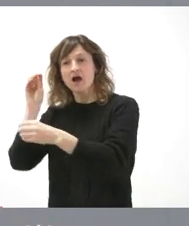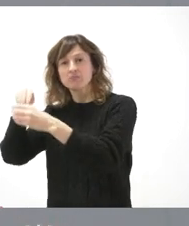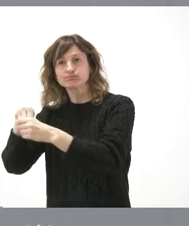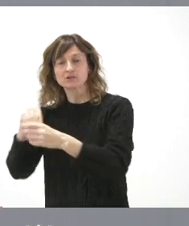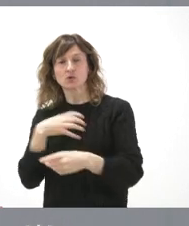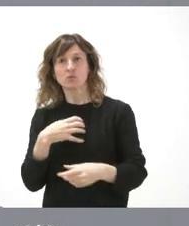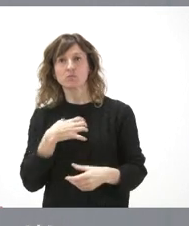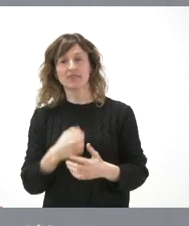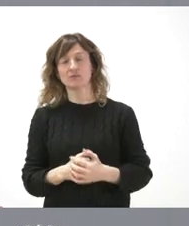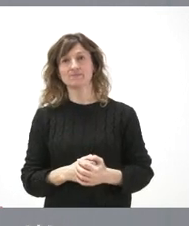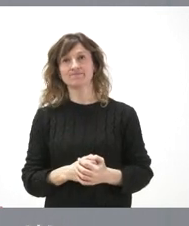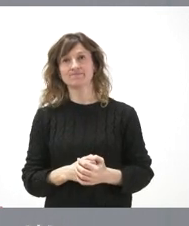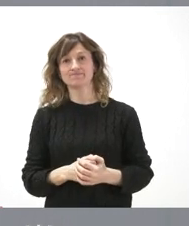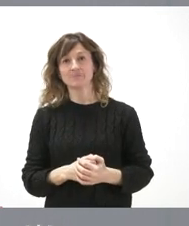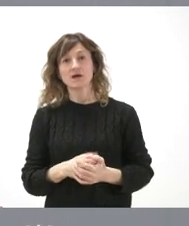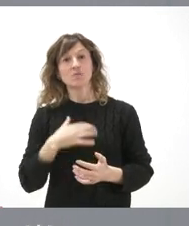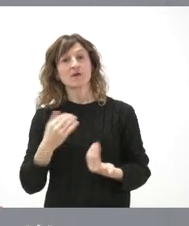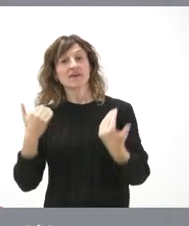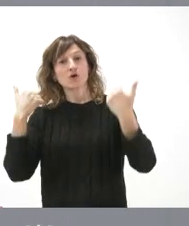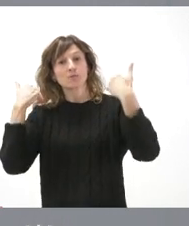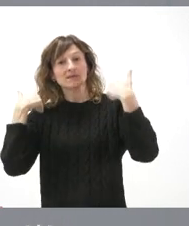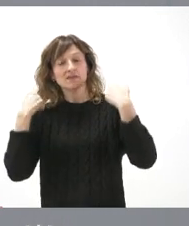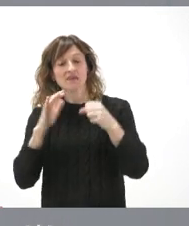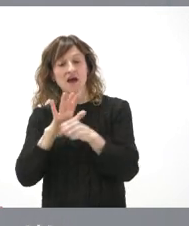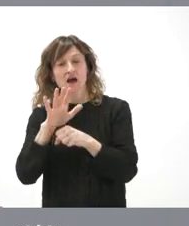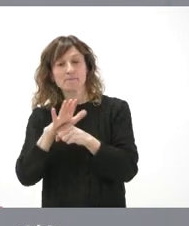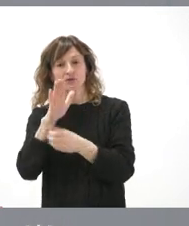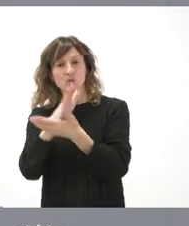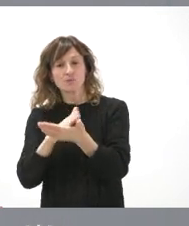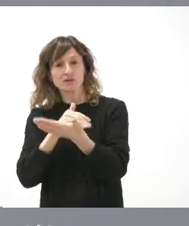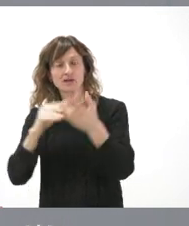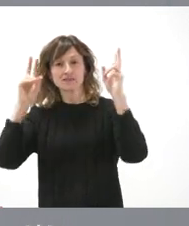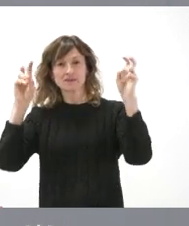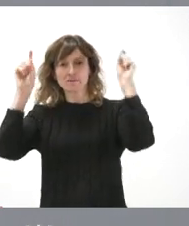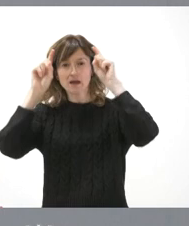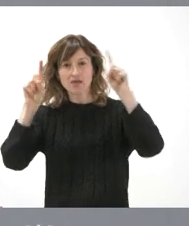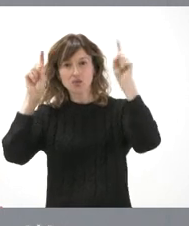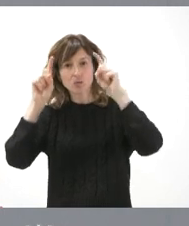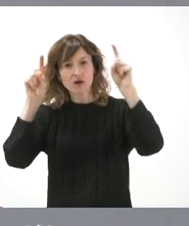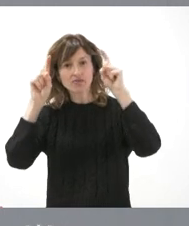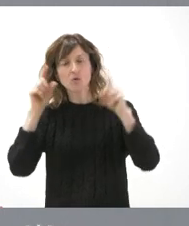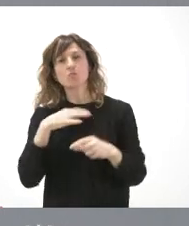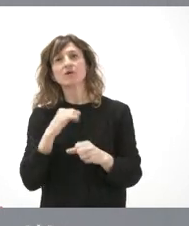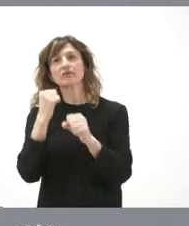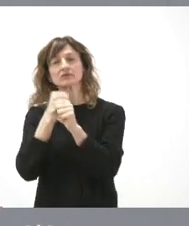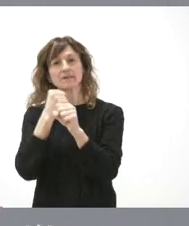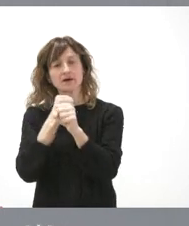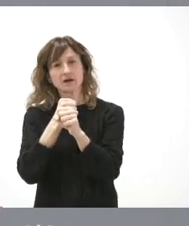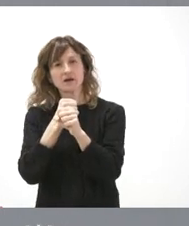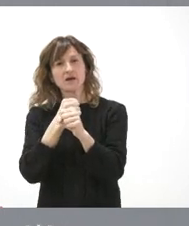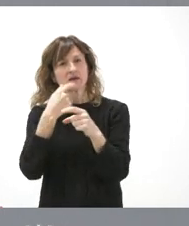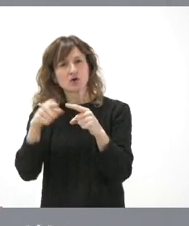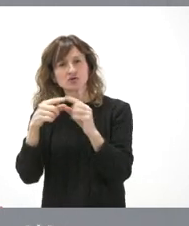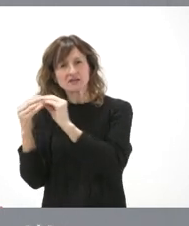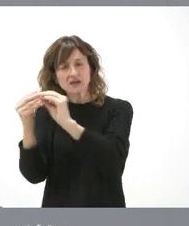Pero, de la misma forma, seguro que hay competencias del ámbito de las comunidades autónomas en materia educativa por las cuales podemos trabajar y hacer muchas cosas